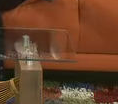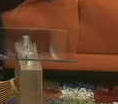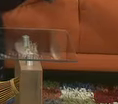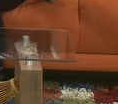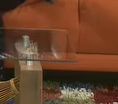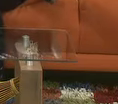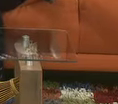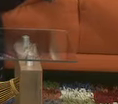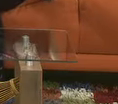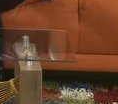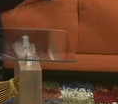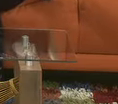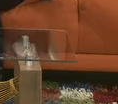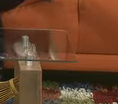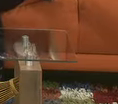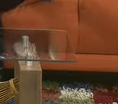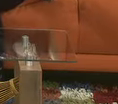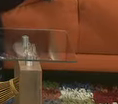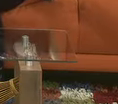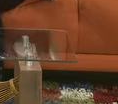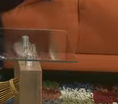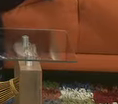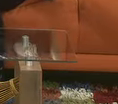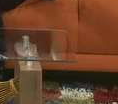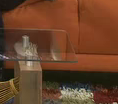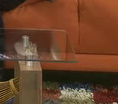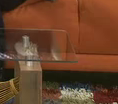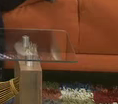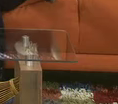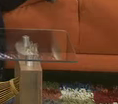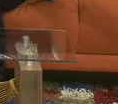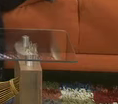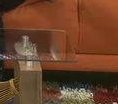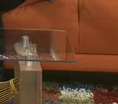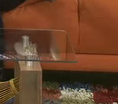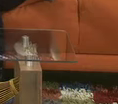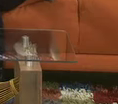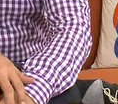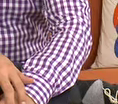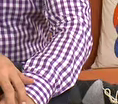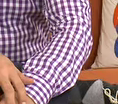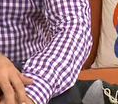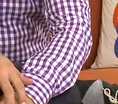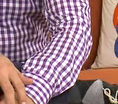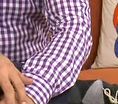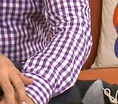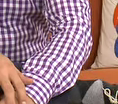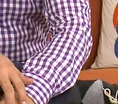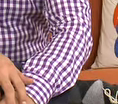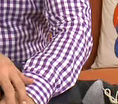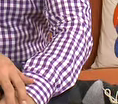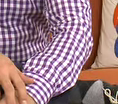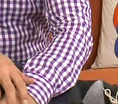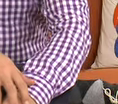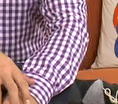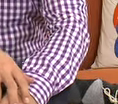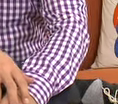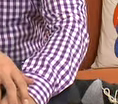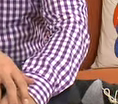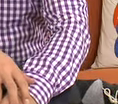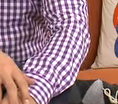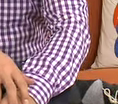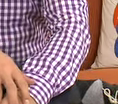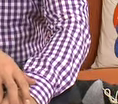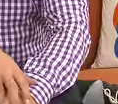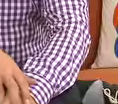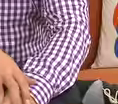contento porque nuestra ciudad capital está teniendo cosas muy interesantes, y lo que queremos recomendarles es que consulten las opciones del séptimo arte,